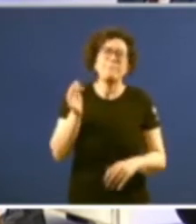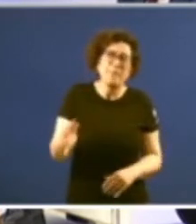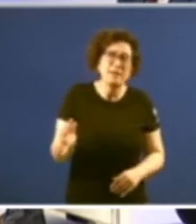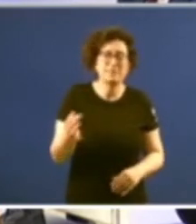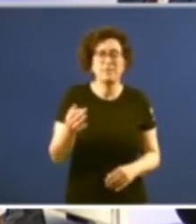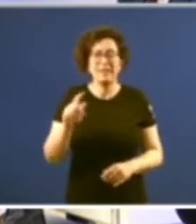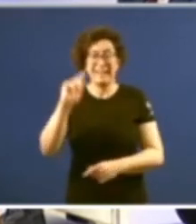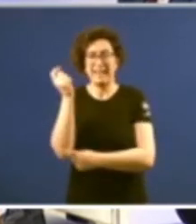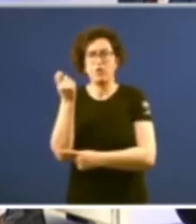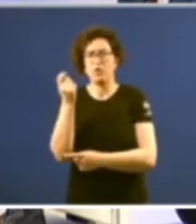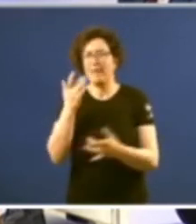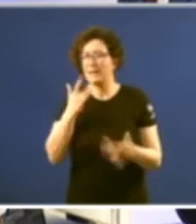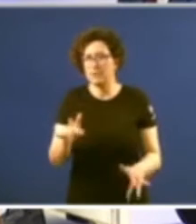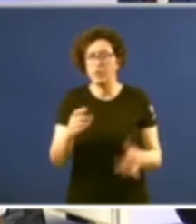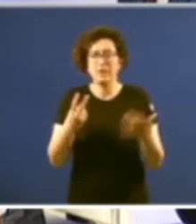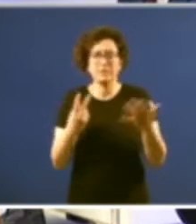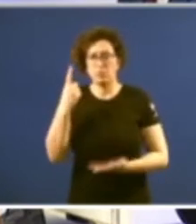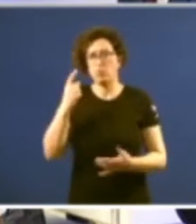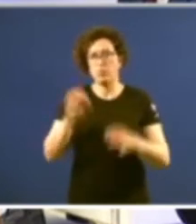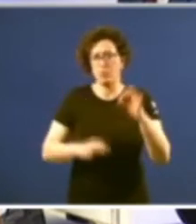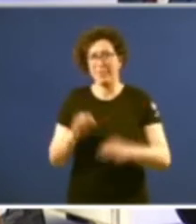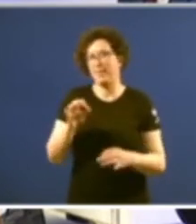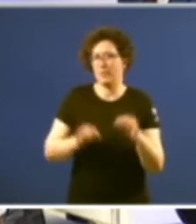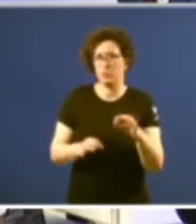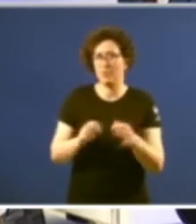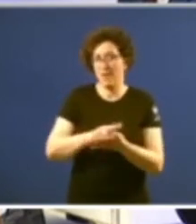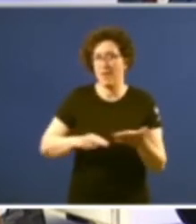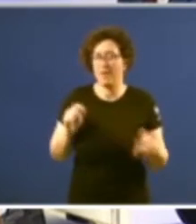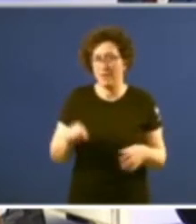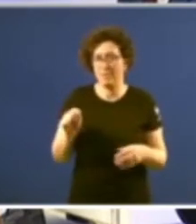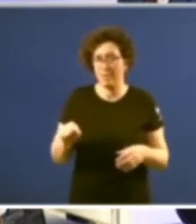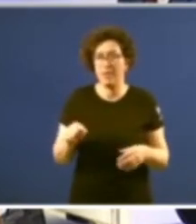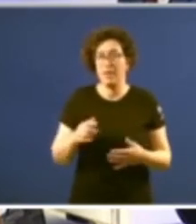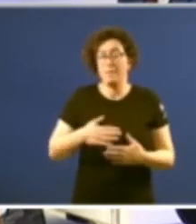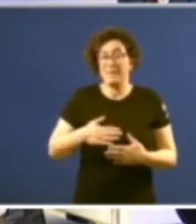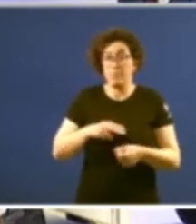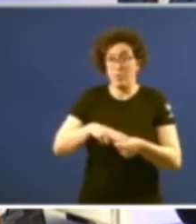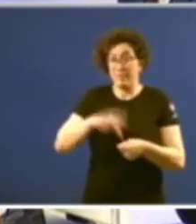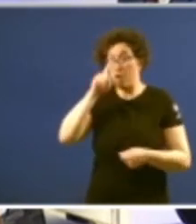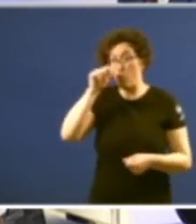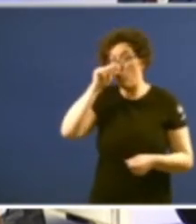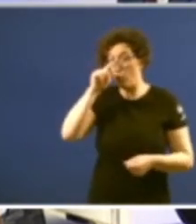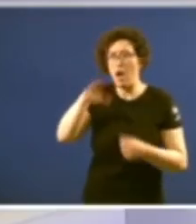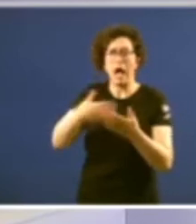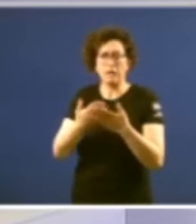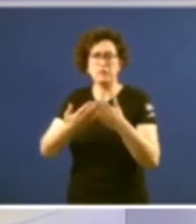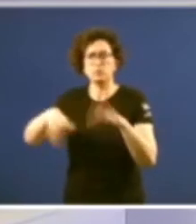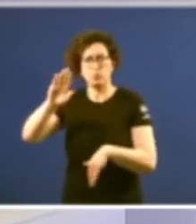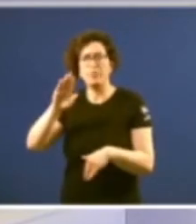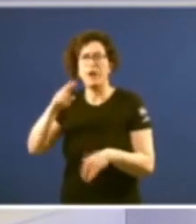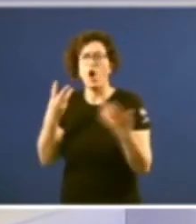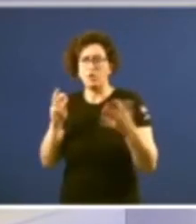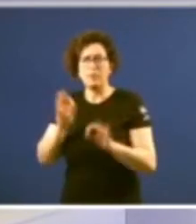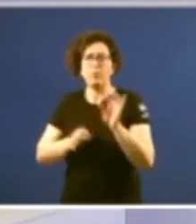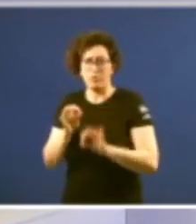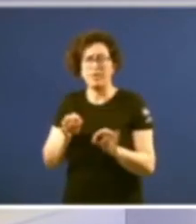bateu un récord da abstención que foi do 71% en Galicia e que na miña provincia de Lugo mesmo superou o 80%